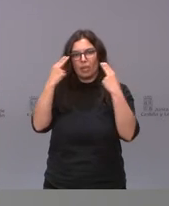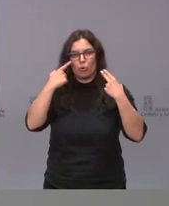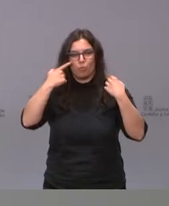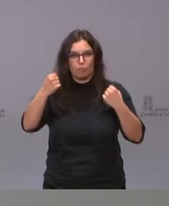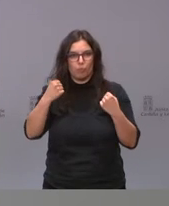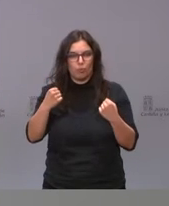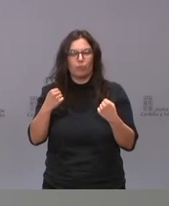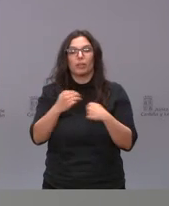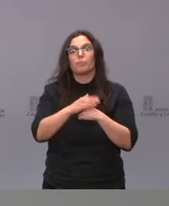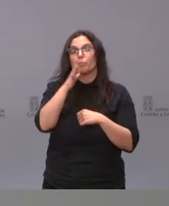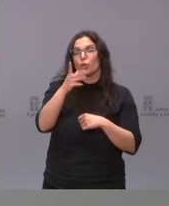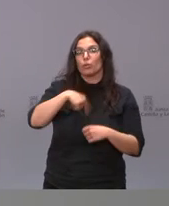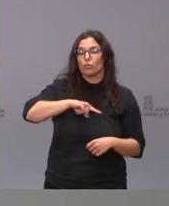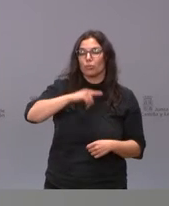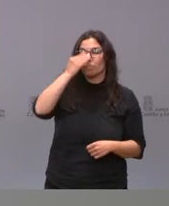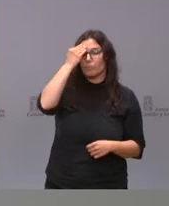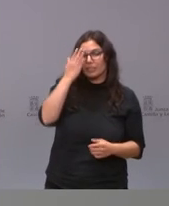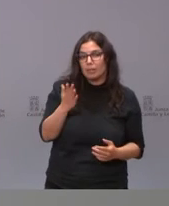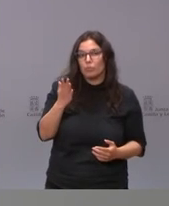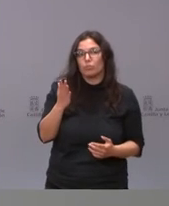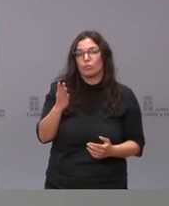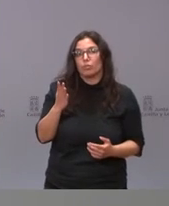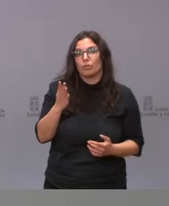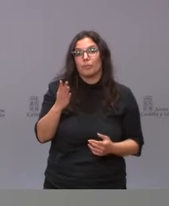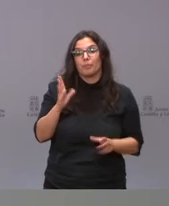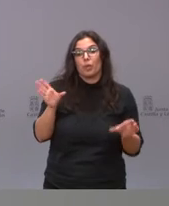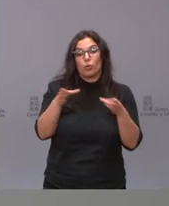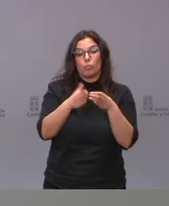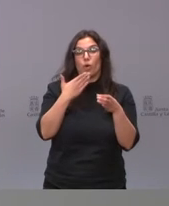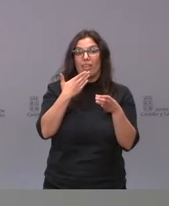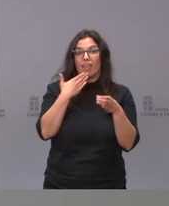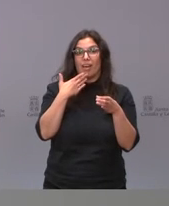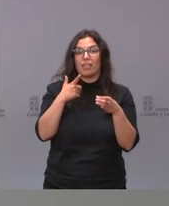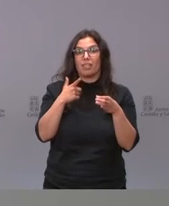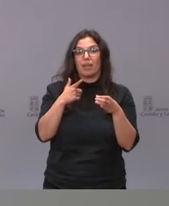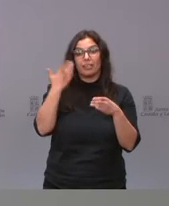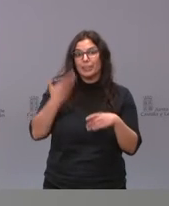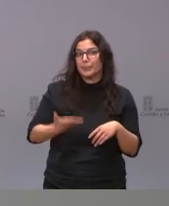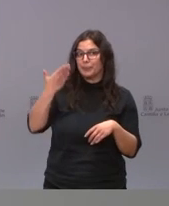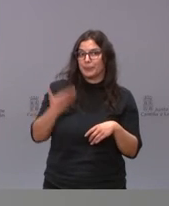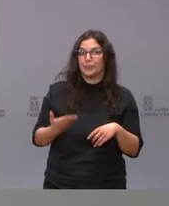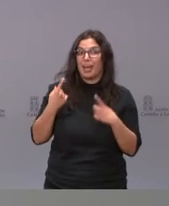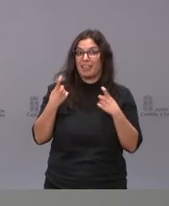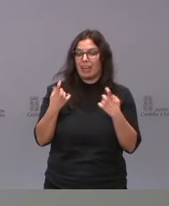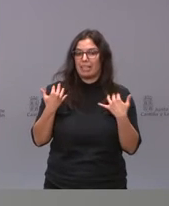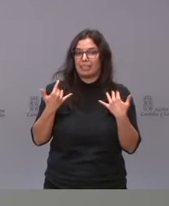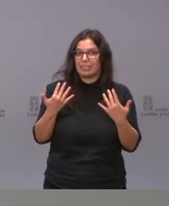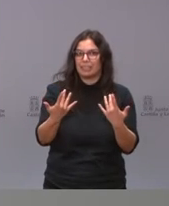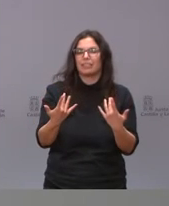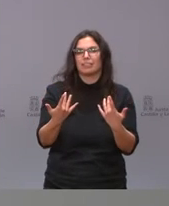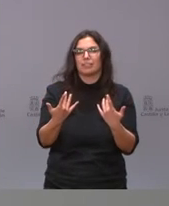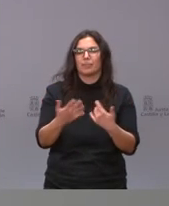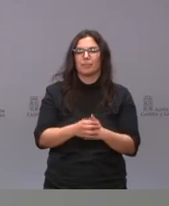nos parecía que era un grupo de edad extraordinariamente importante para poder poner las